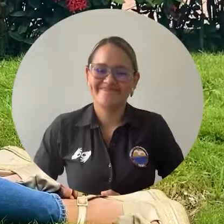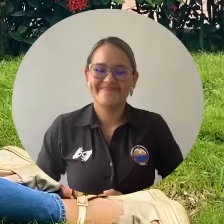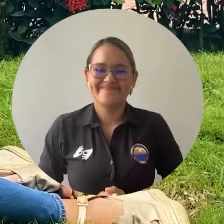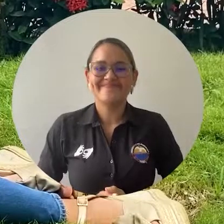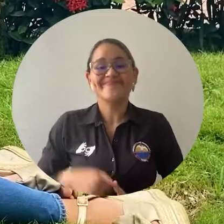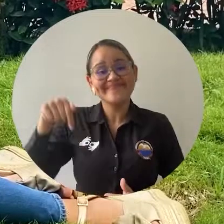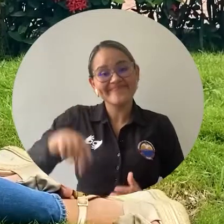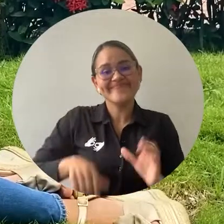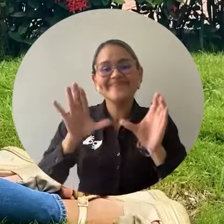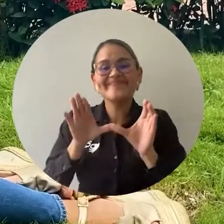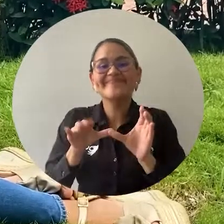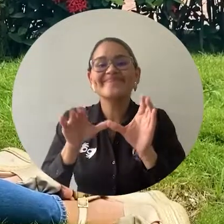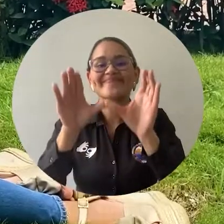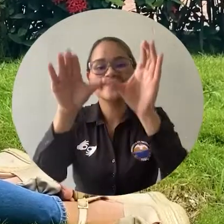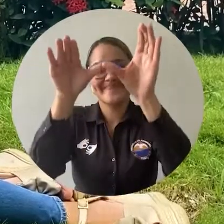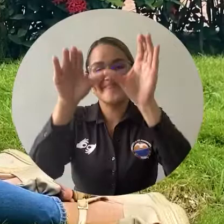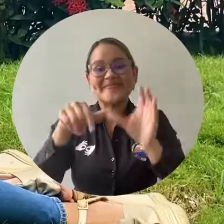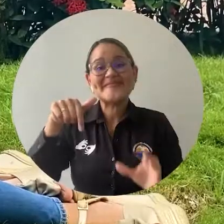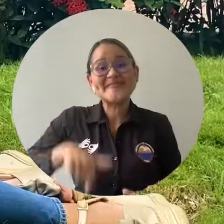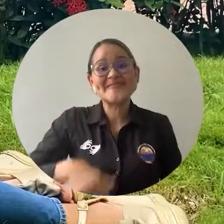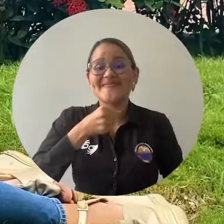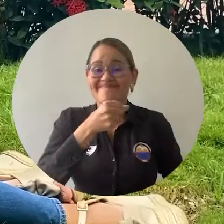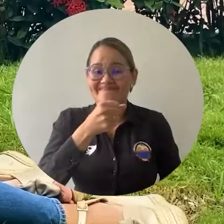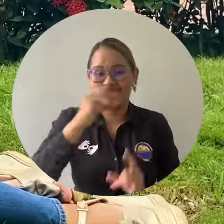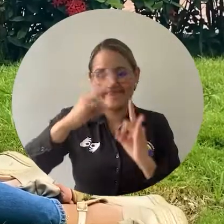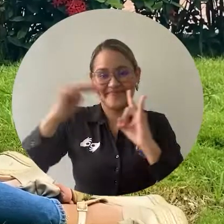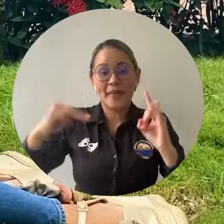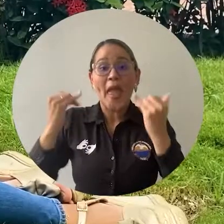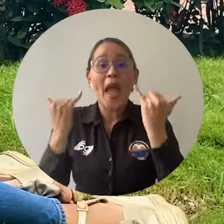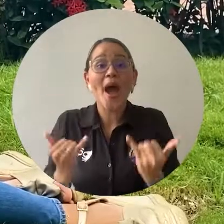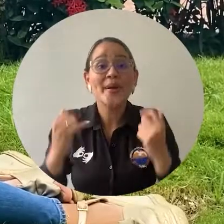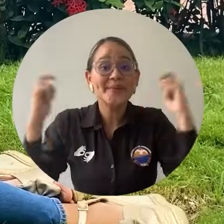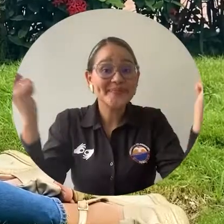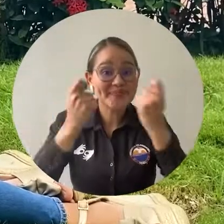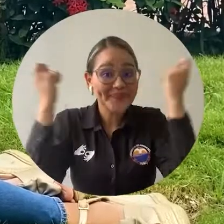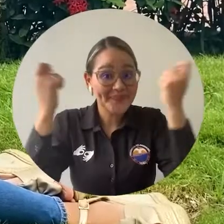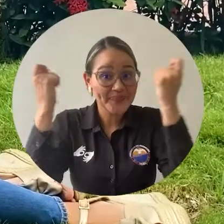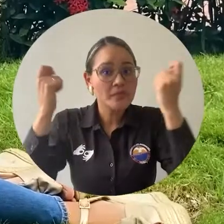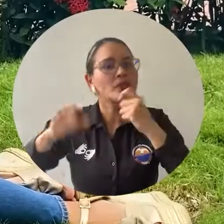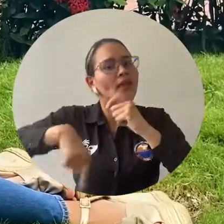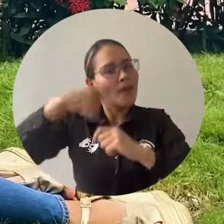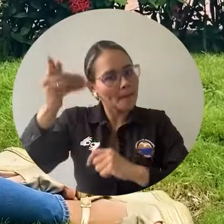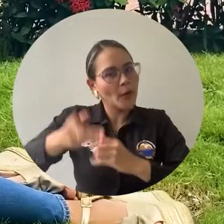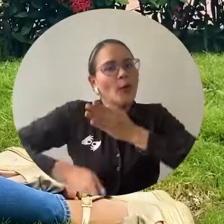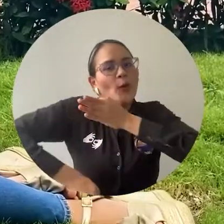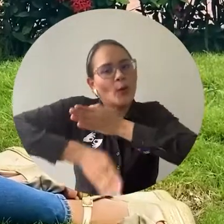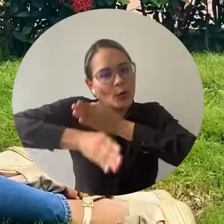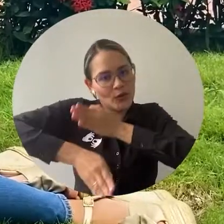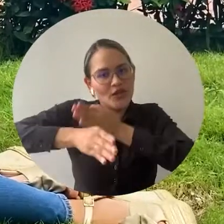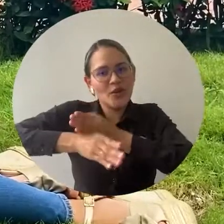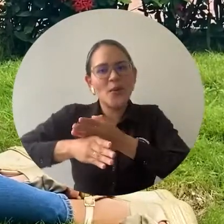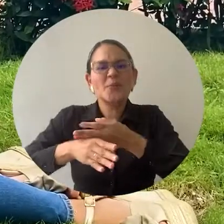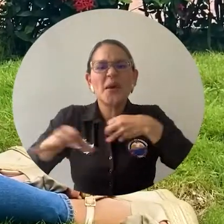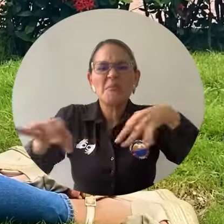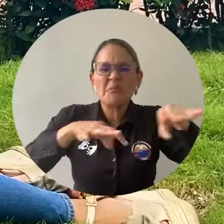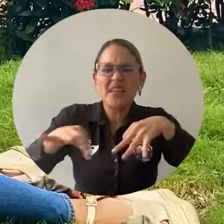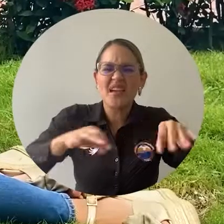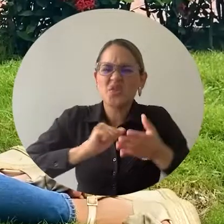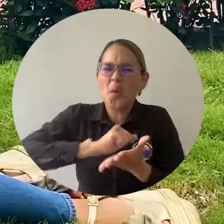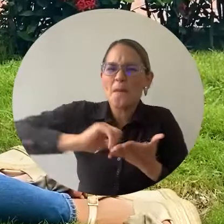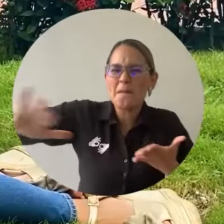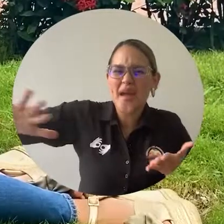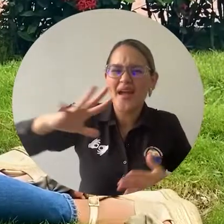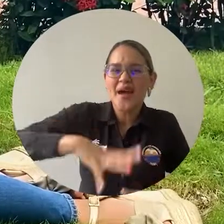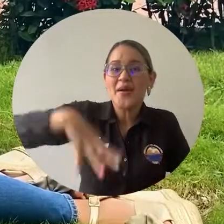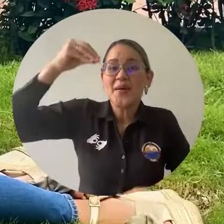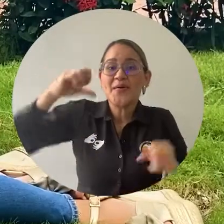Esto es el Campus TV, programa institucional de la Universidad del Magdalena. Vamos a una pausa y volveremos con información sobre la beca